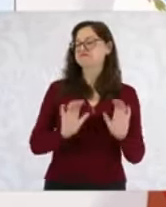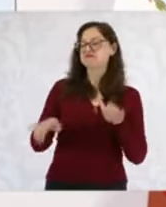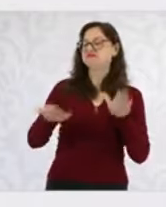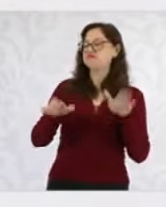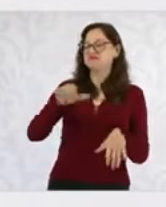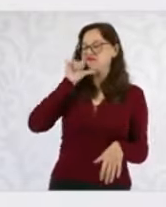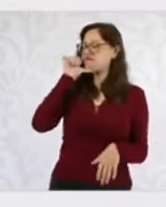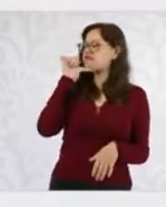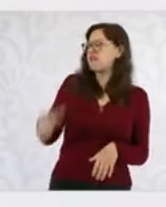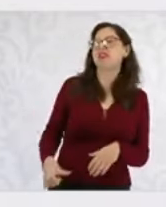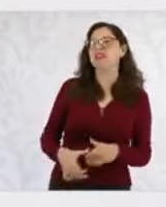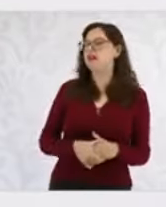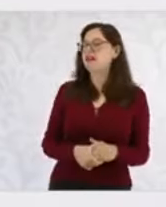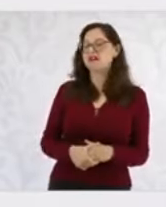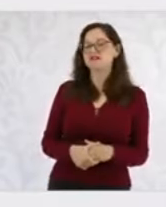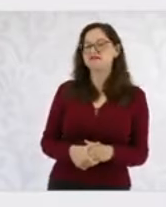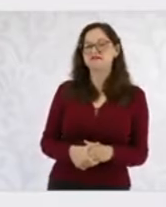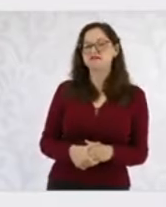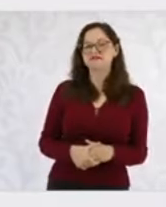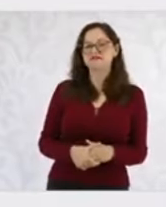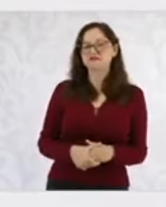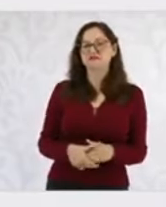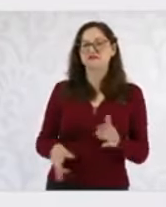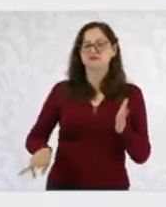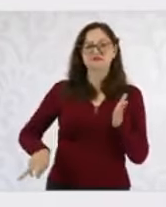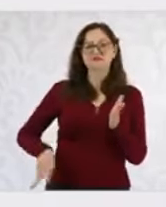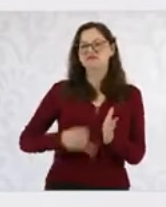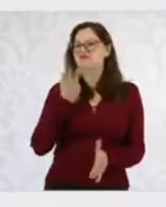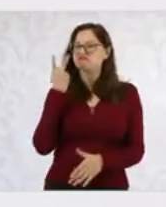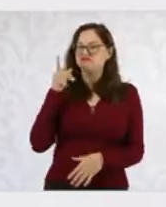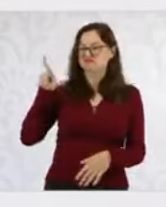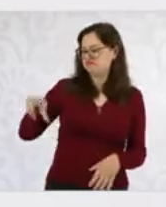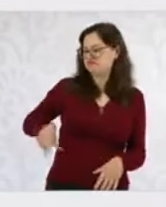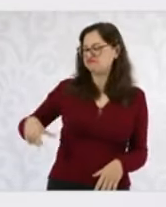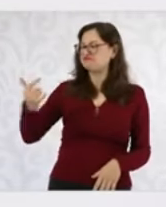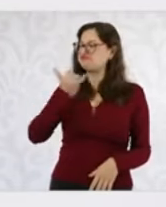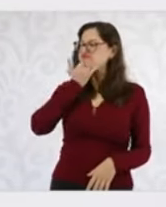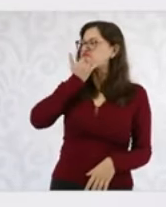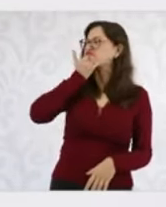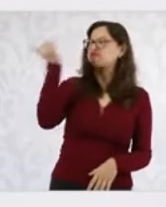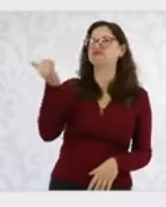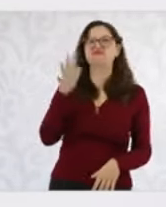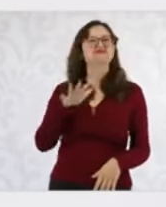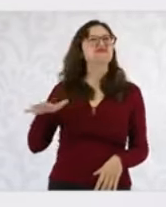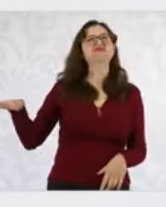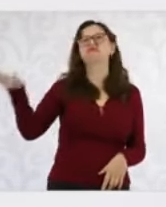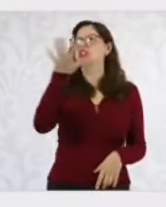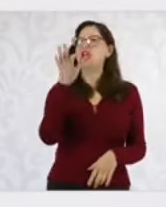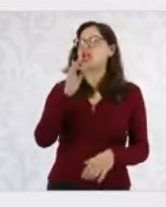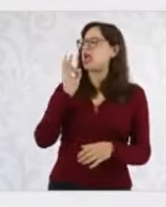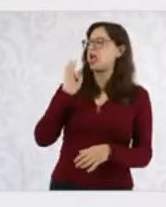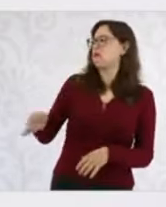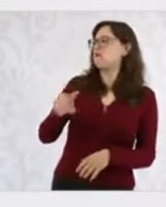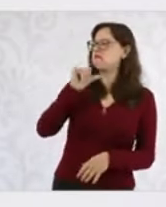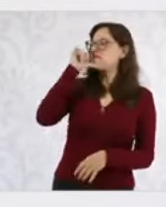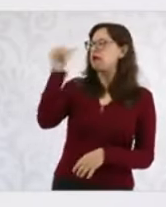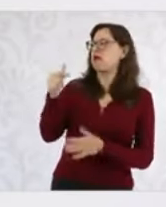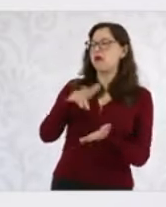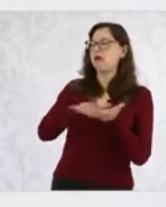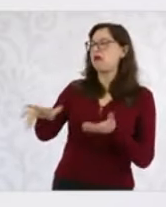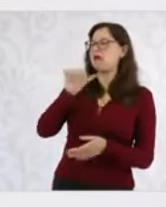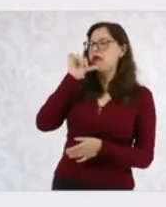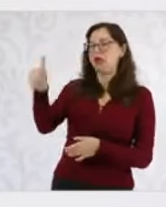fracaso, que una vez más se equivocaron. El pueblo de México está consciente,